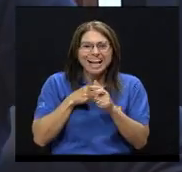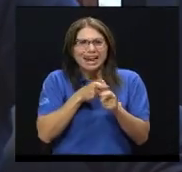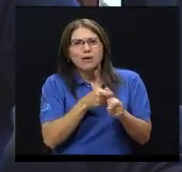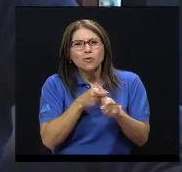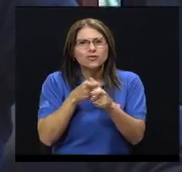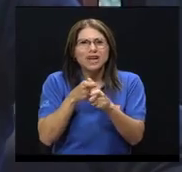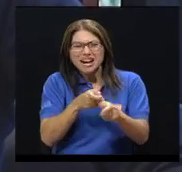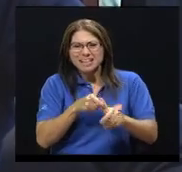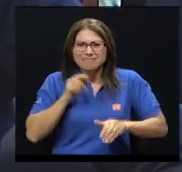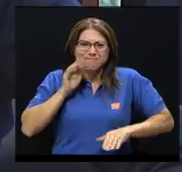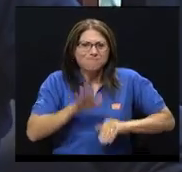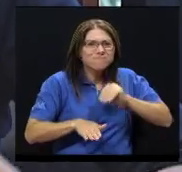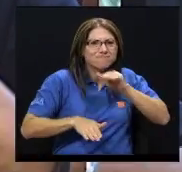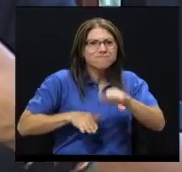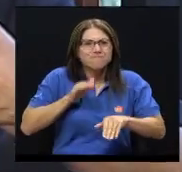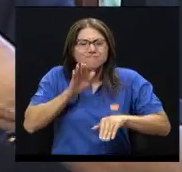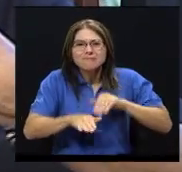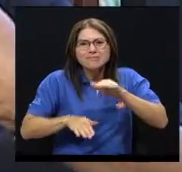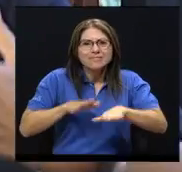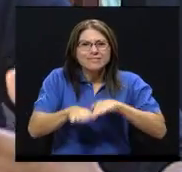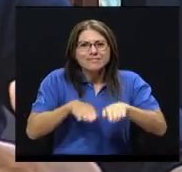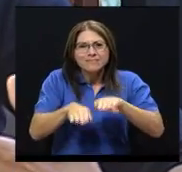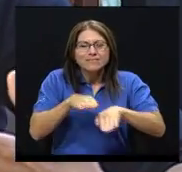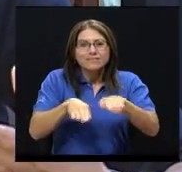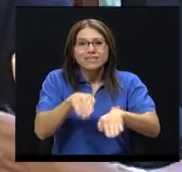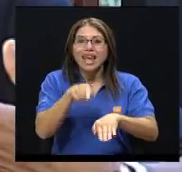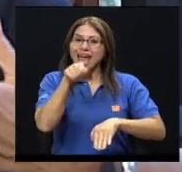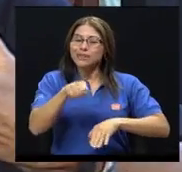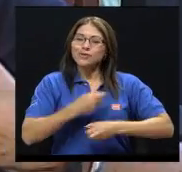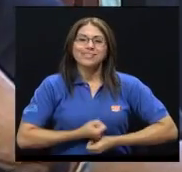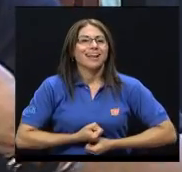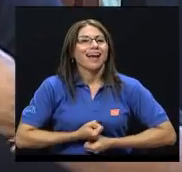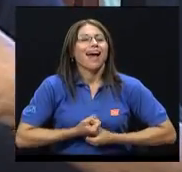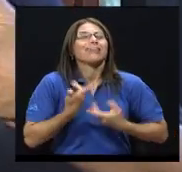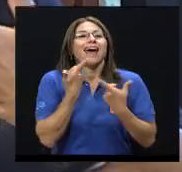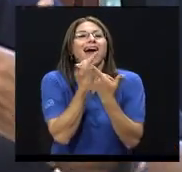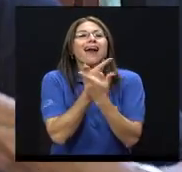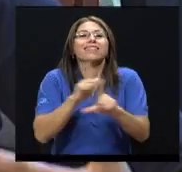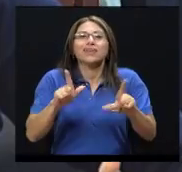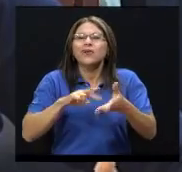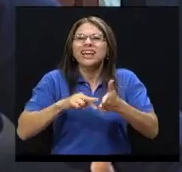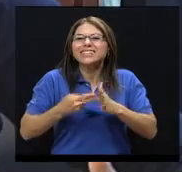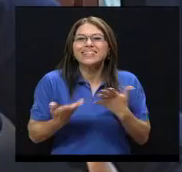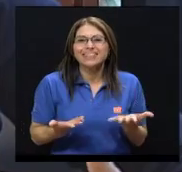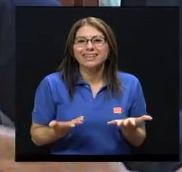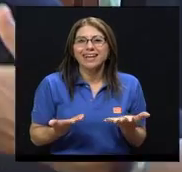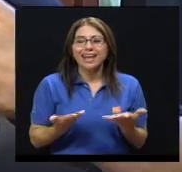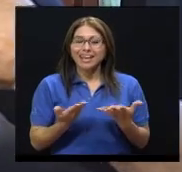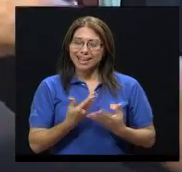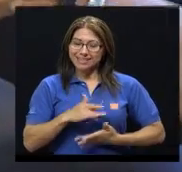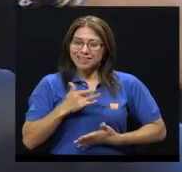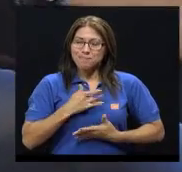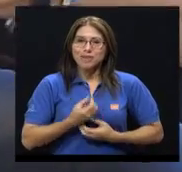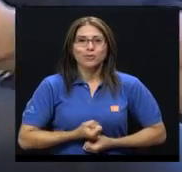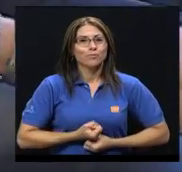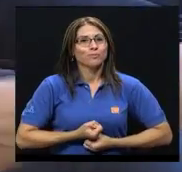Hacer alto impacto. Eso es catártico. ¿Qué quiere decir? Que se desahoga el sentimiento, que el sentimiento sale